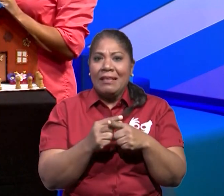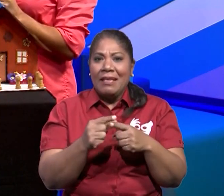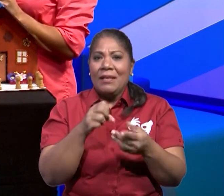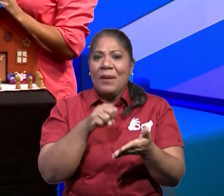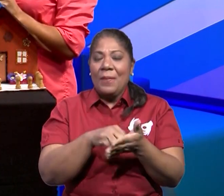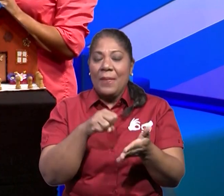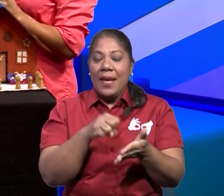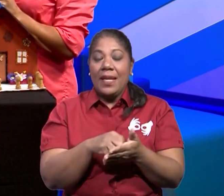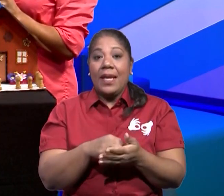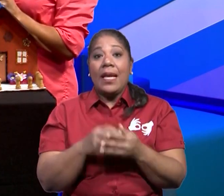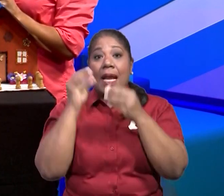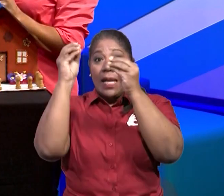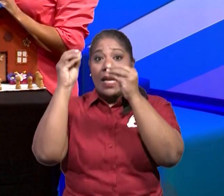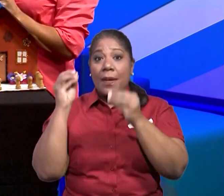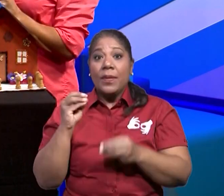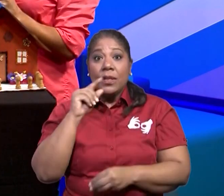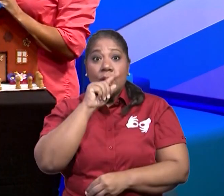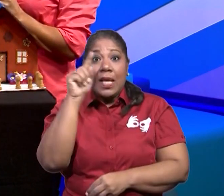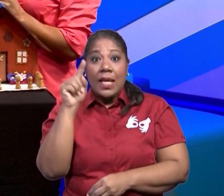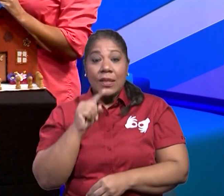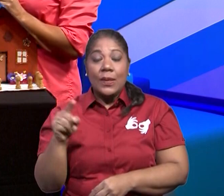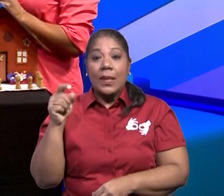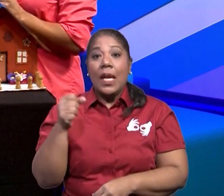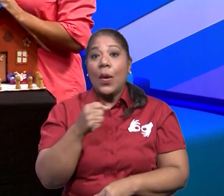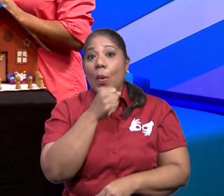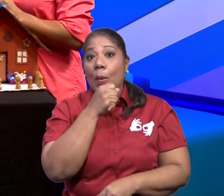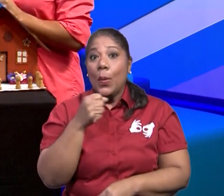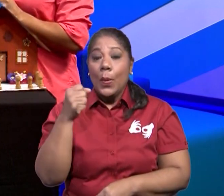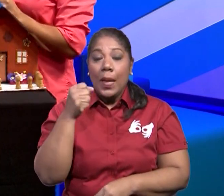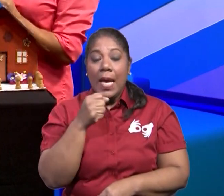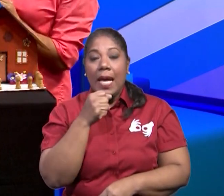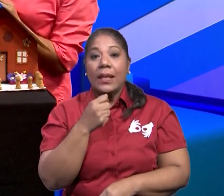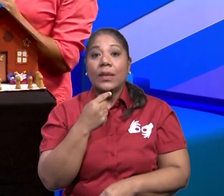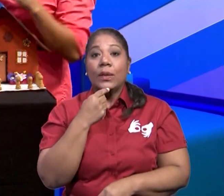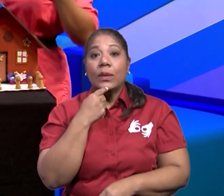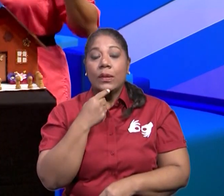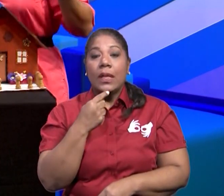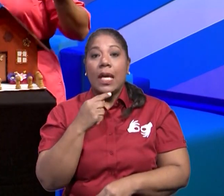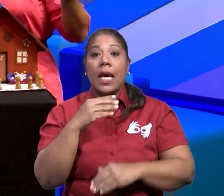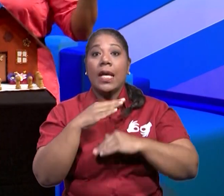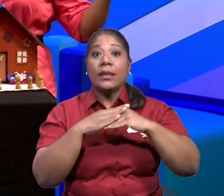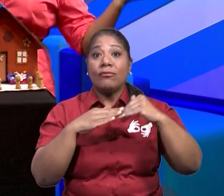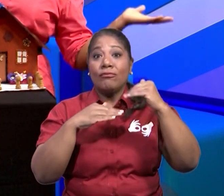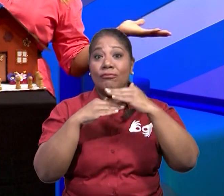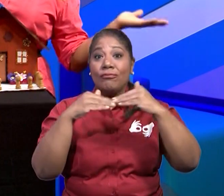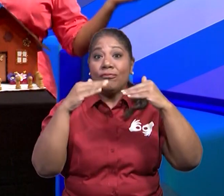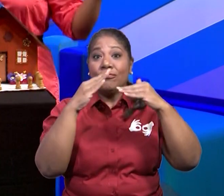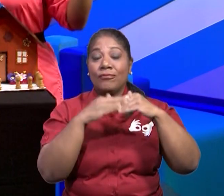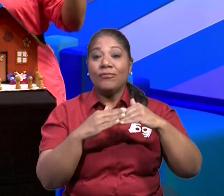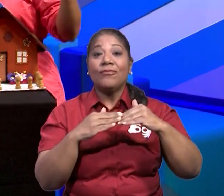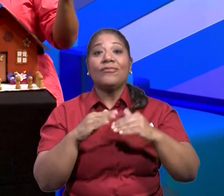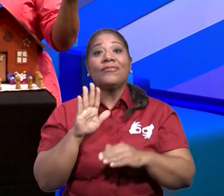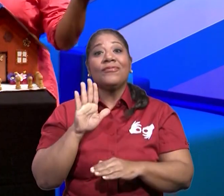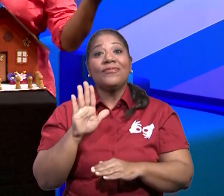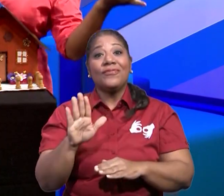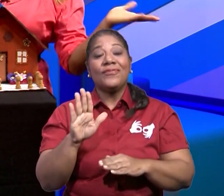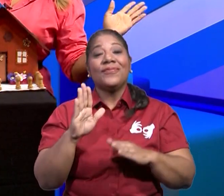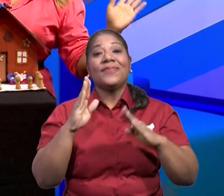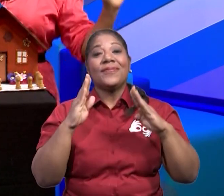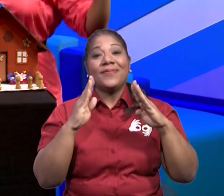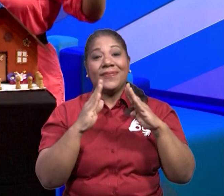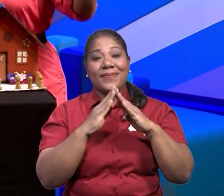un cantito bien cortitito que dice... Edifica su casita, la